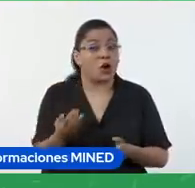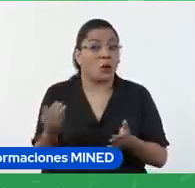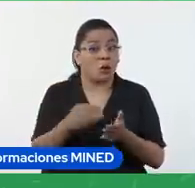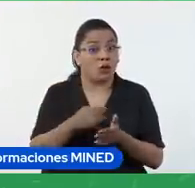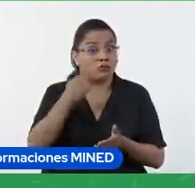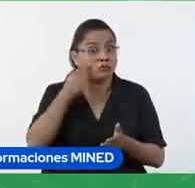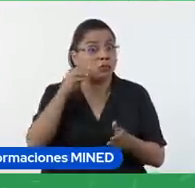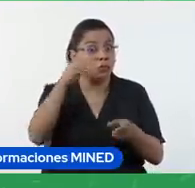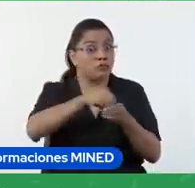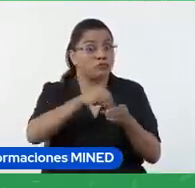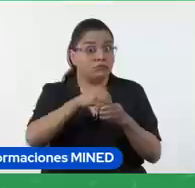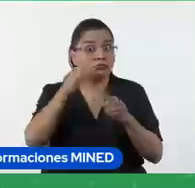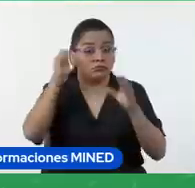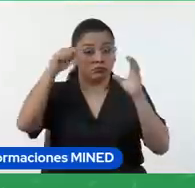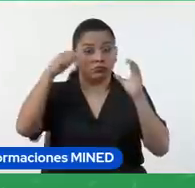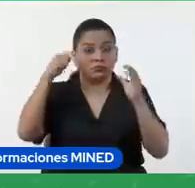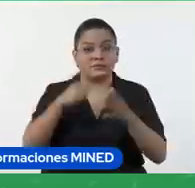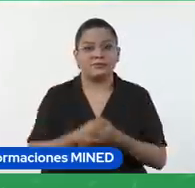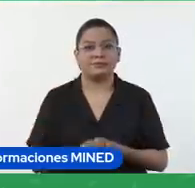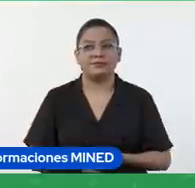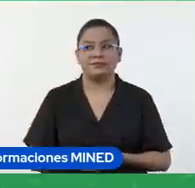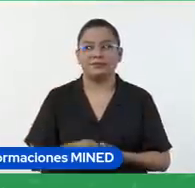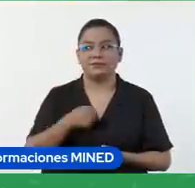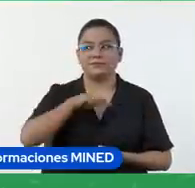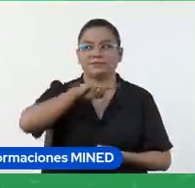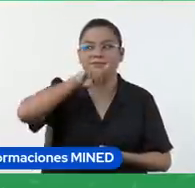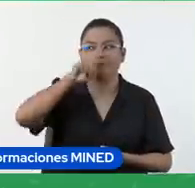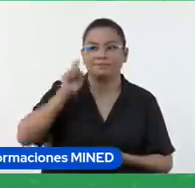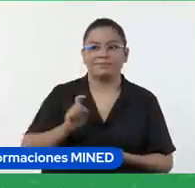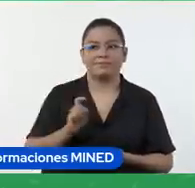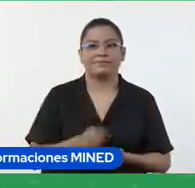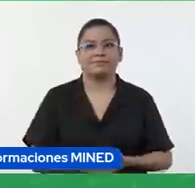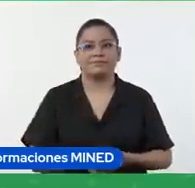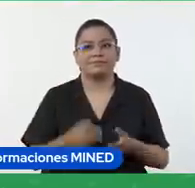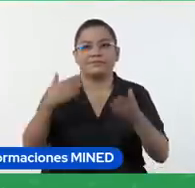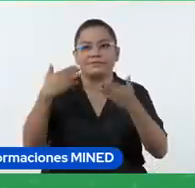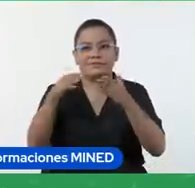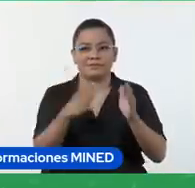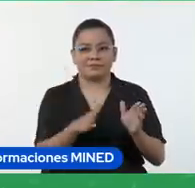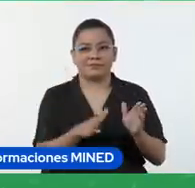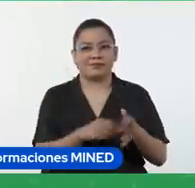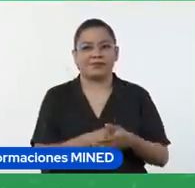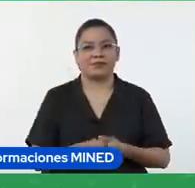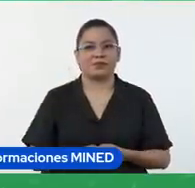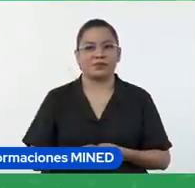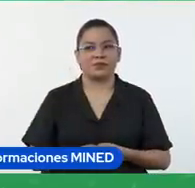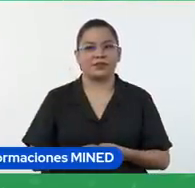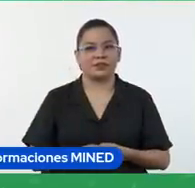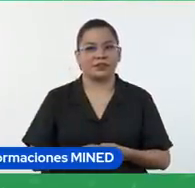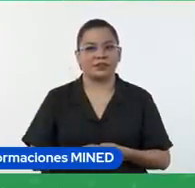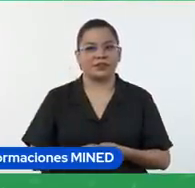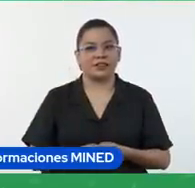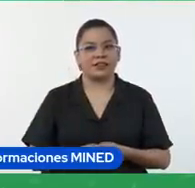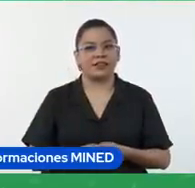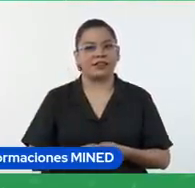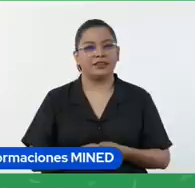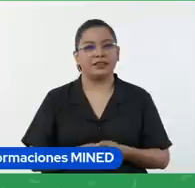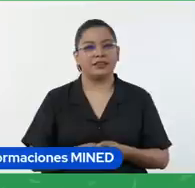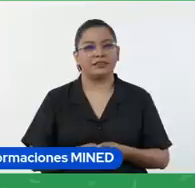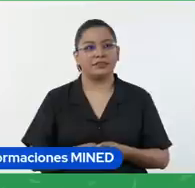está grabada yo subía preguntas sobre diferentes obras de arte sobre artistas